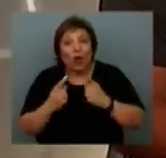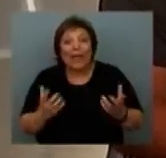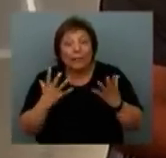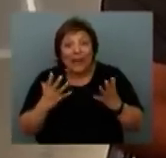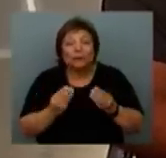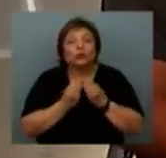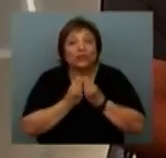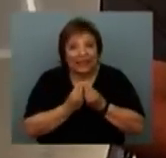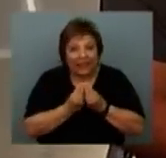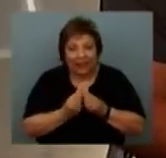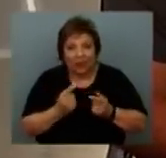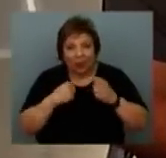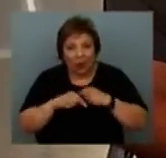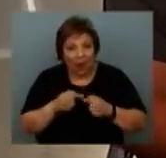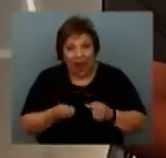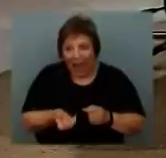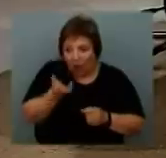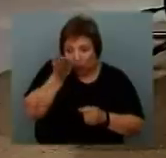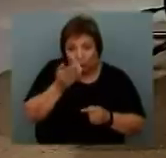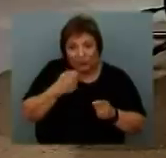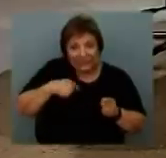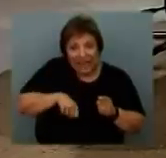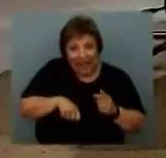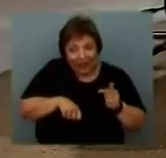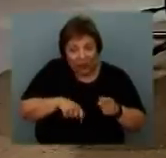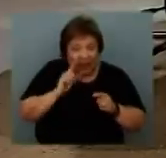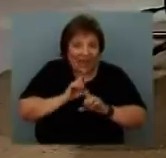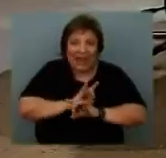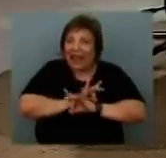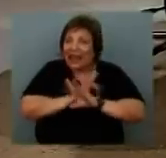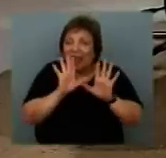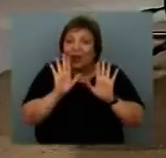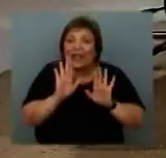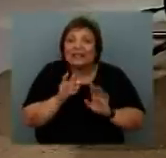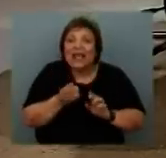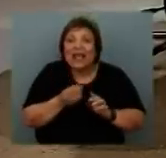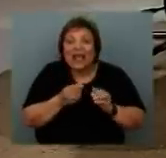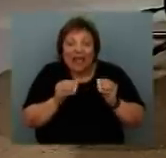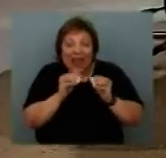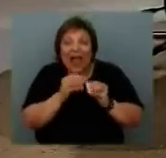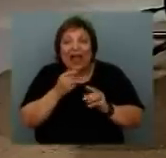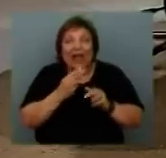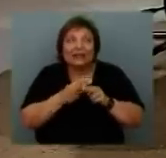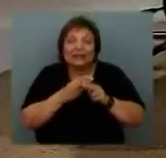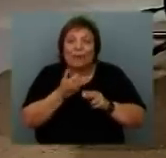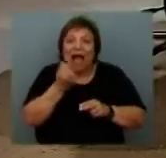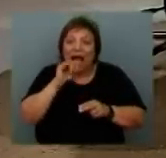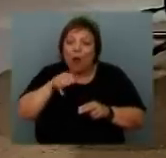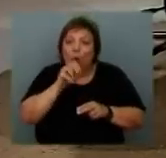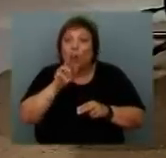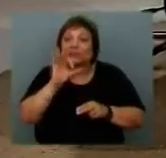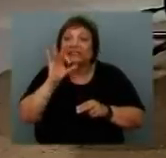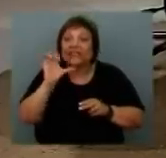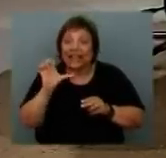Lo que junto con este ajuste salarial, insistimos con claridad que es un ajuste salarial, no contábamos